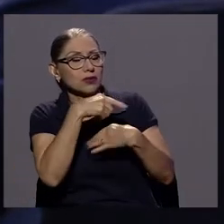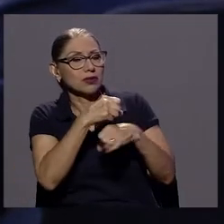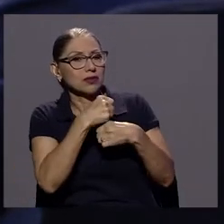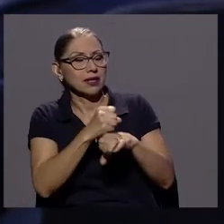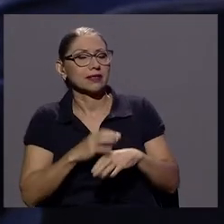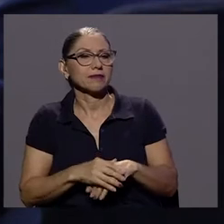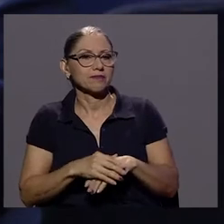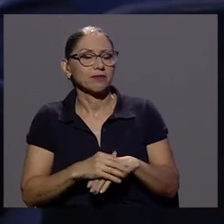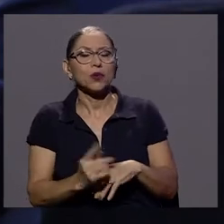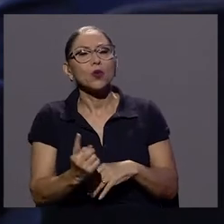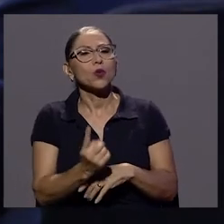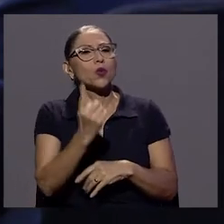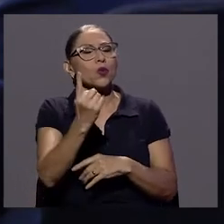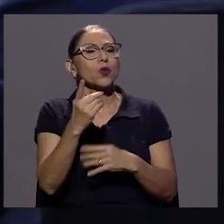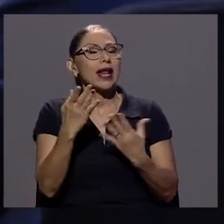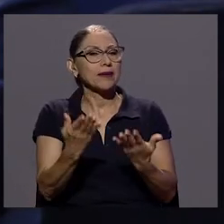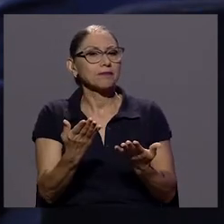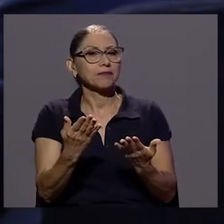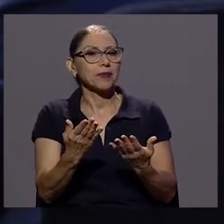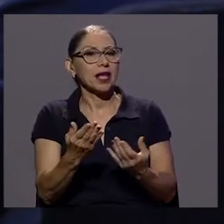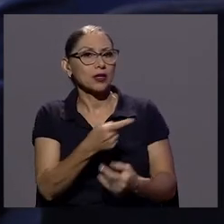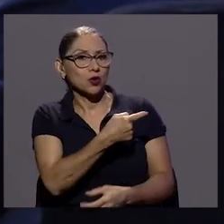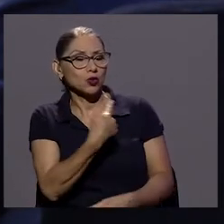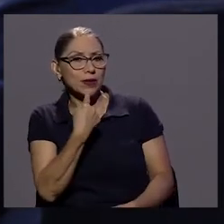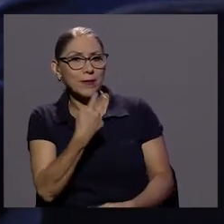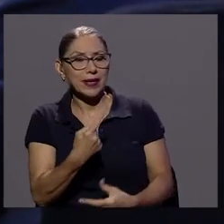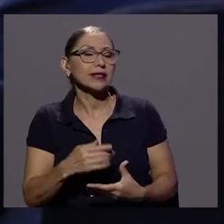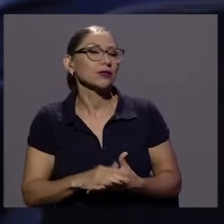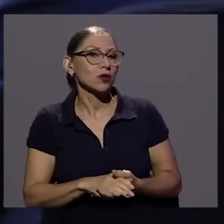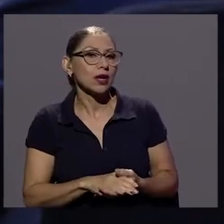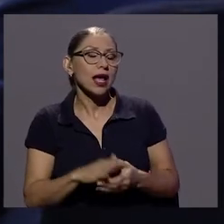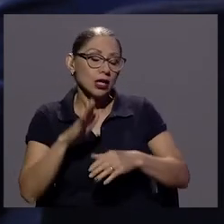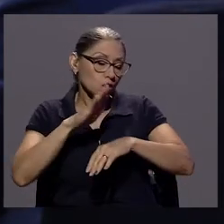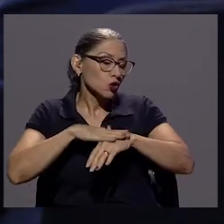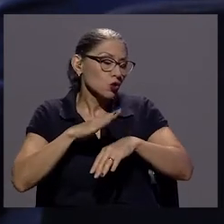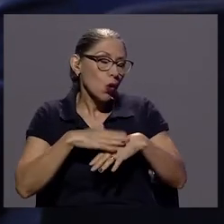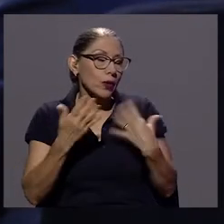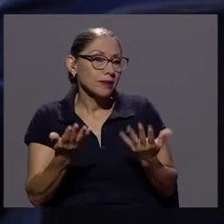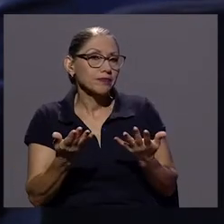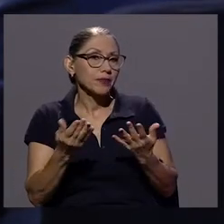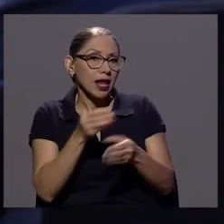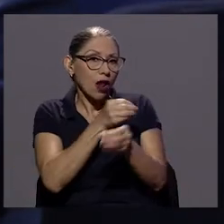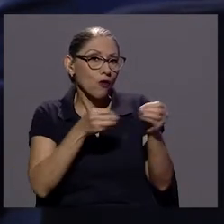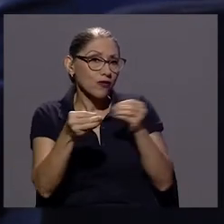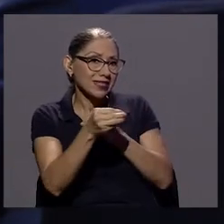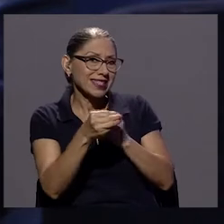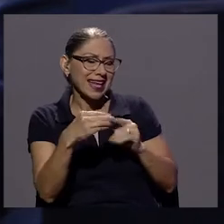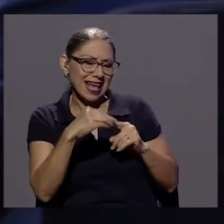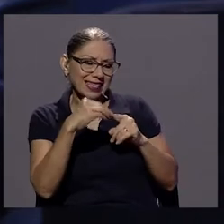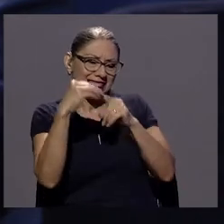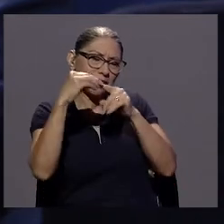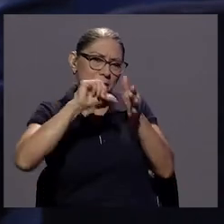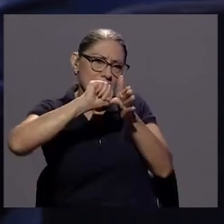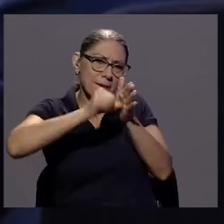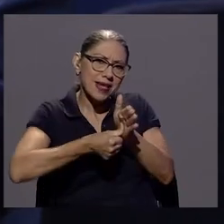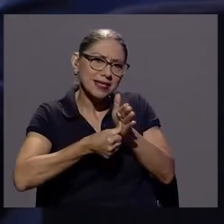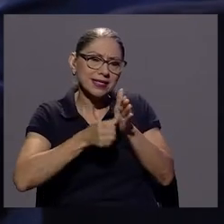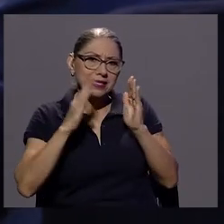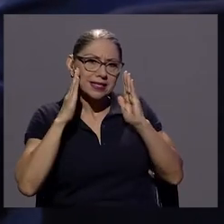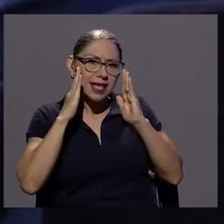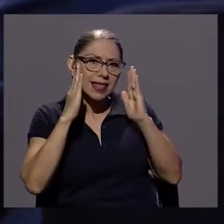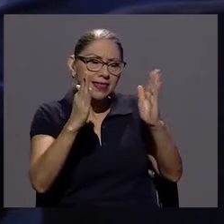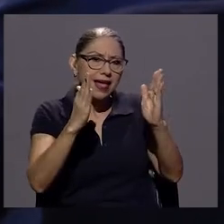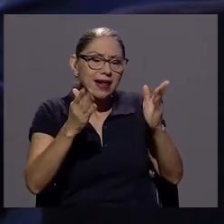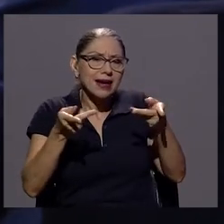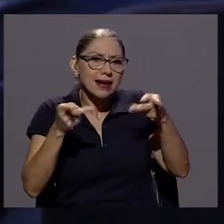resaltar. Una es, casualmente, lo que menciona usted de la especialización que tiene la Oficina para tratar casos